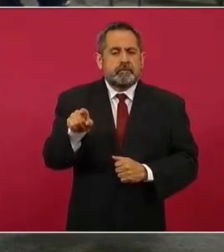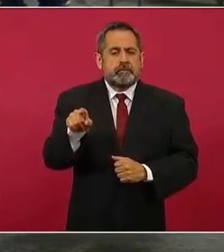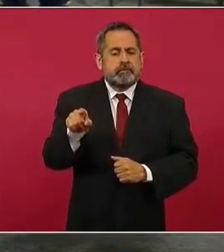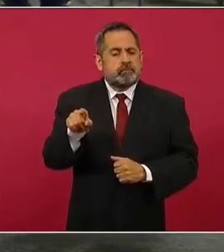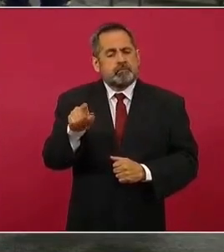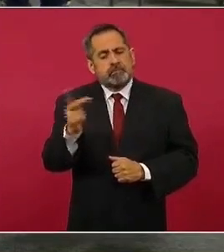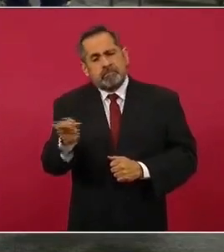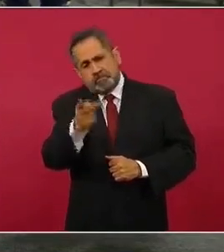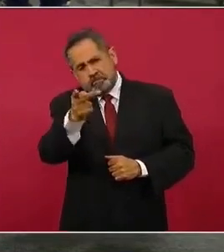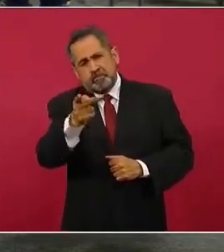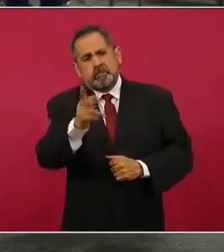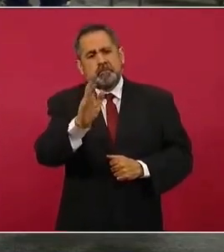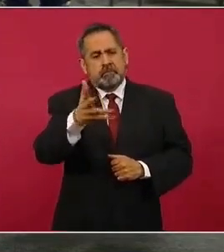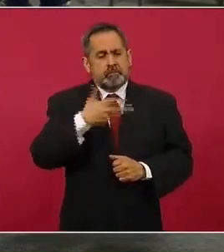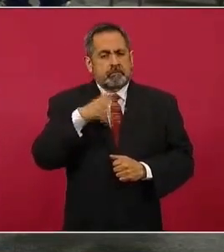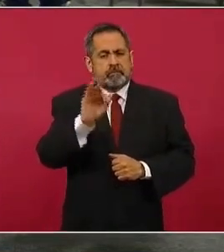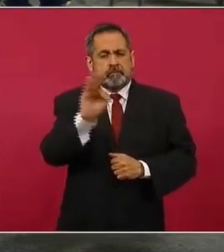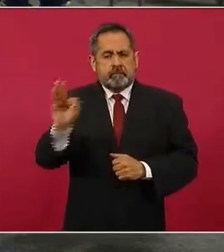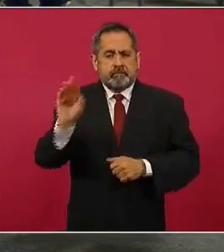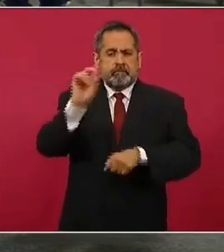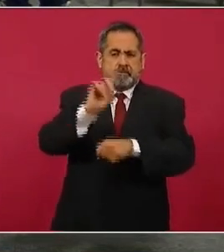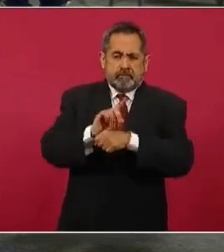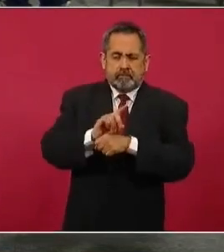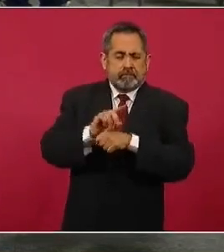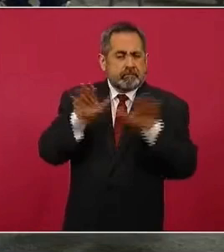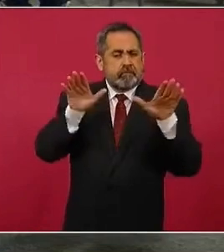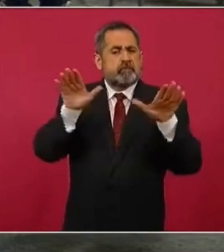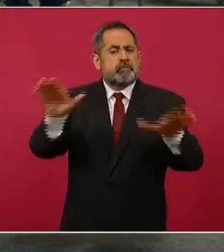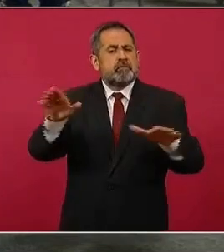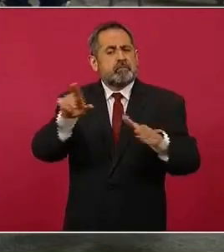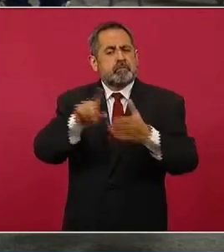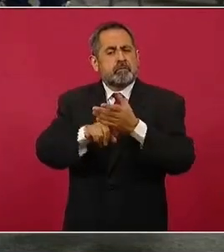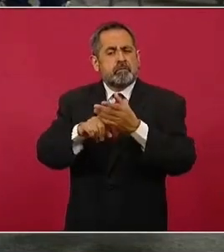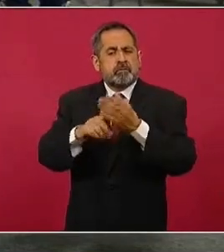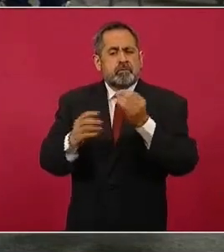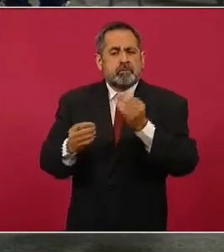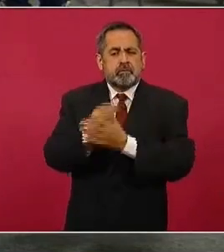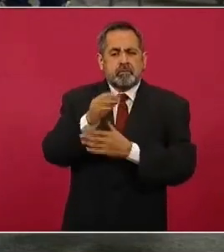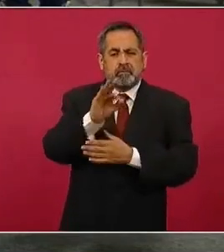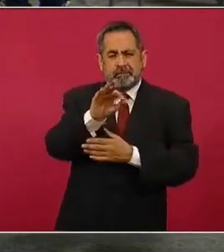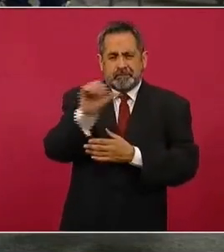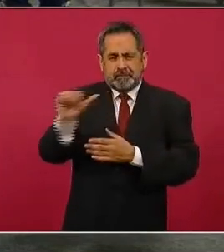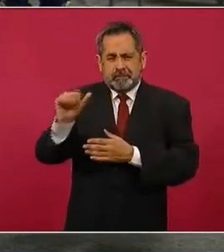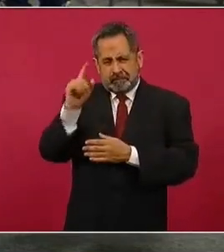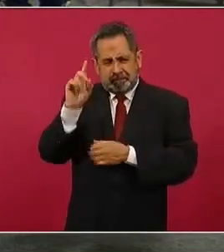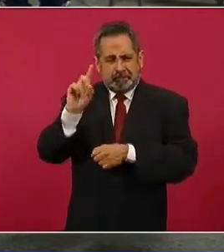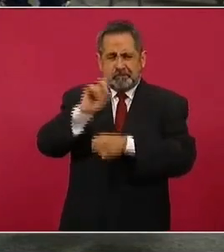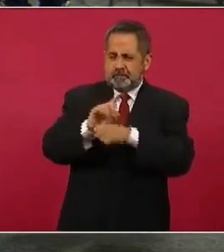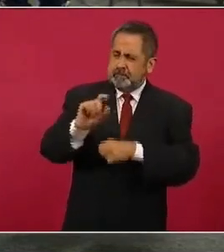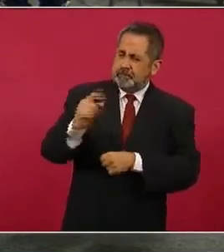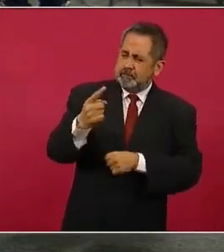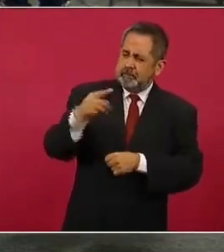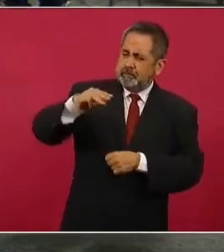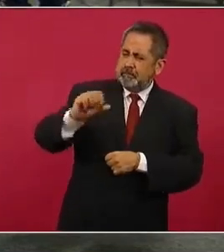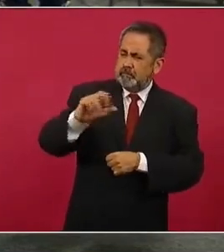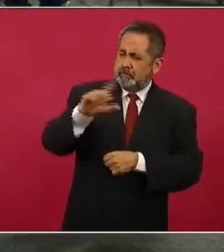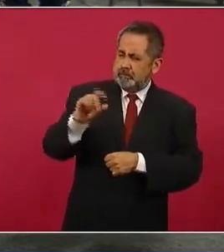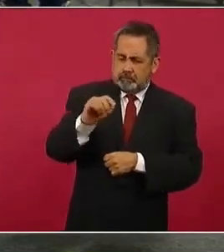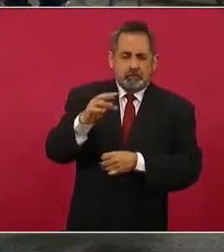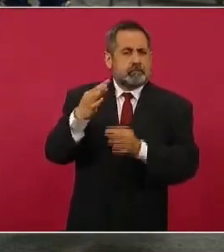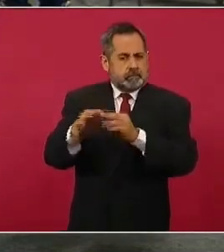Tiene ya la fecha de entrega del aeropuerto Felipe Ángeles para el 21 de marzo, pero